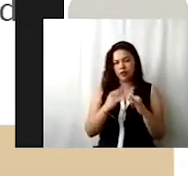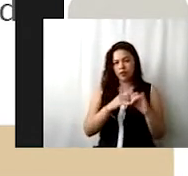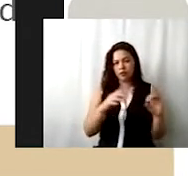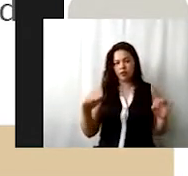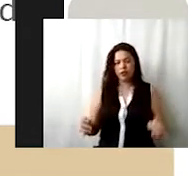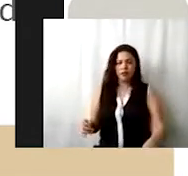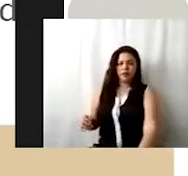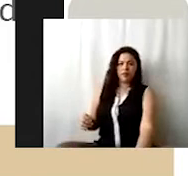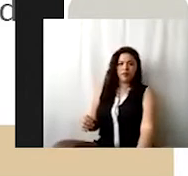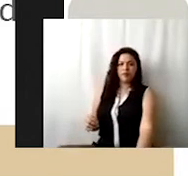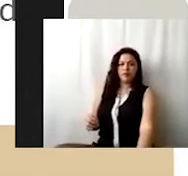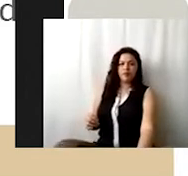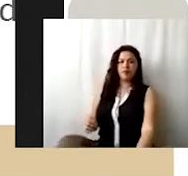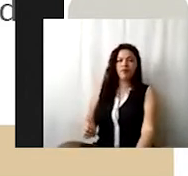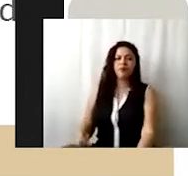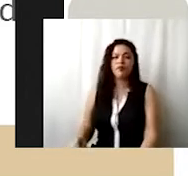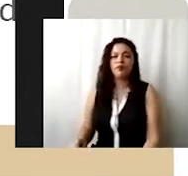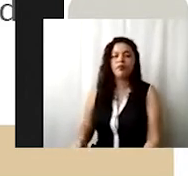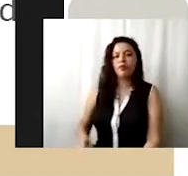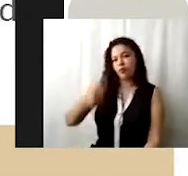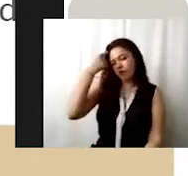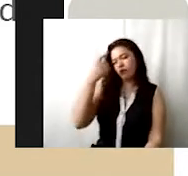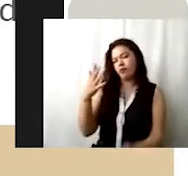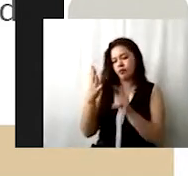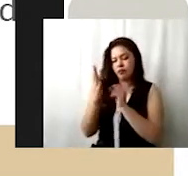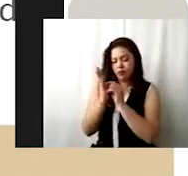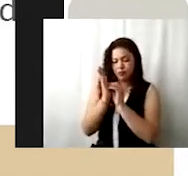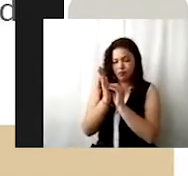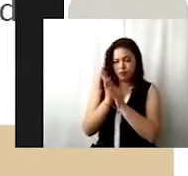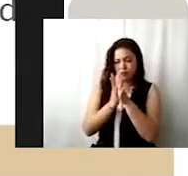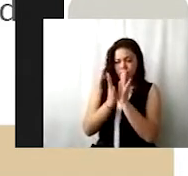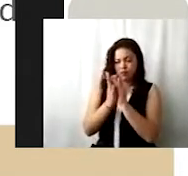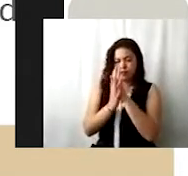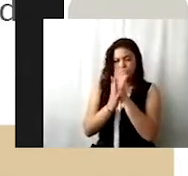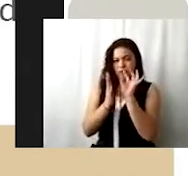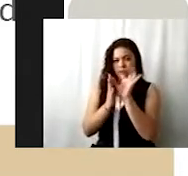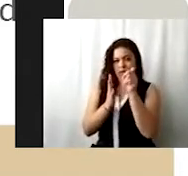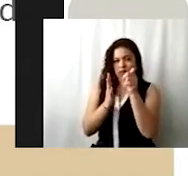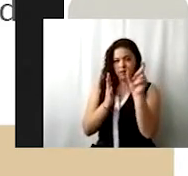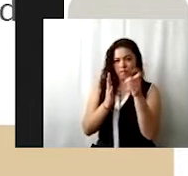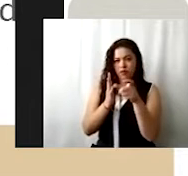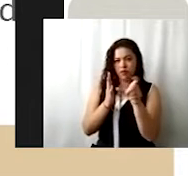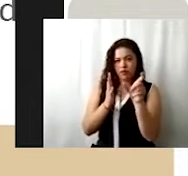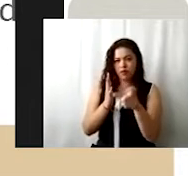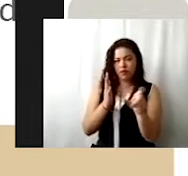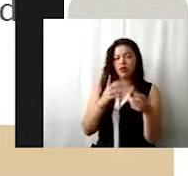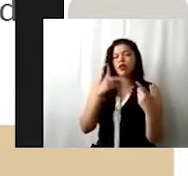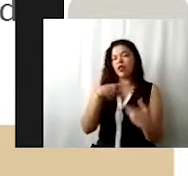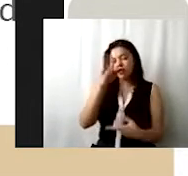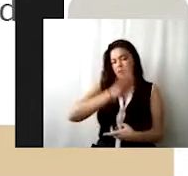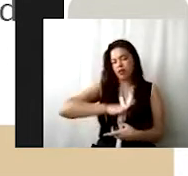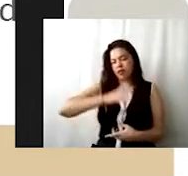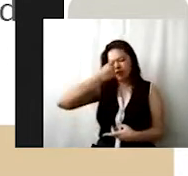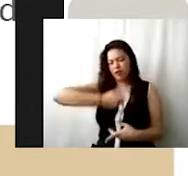darse cuenta, de la rama surgen las hojas. Y cada hoja es cada uno de los servicios que vamos a